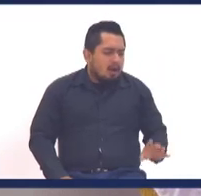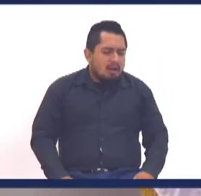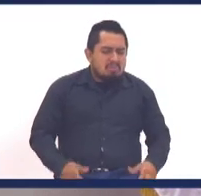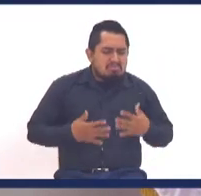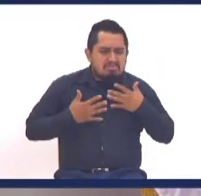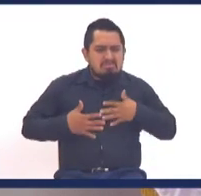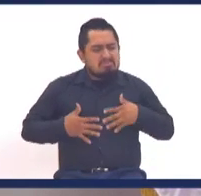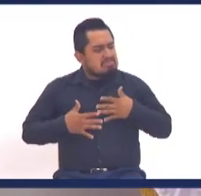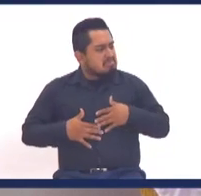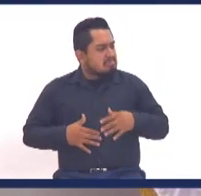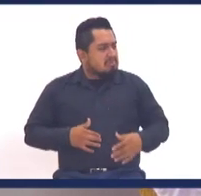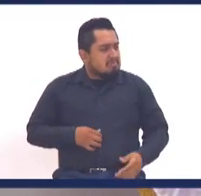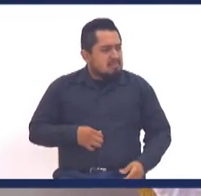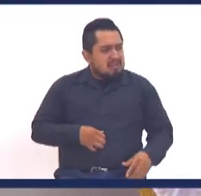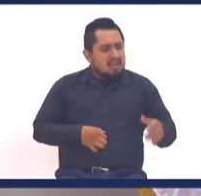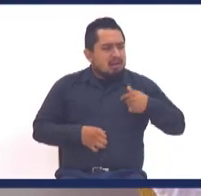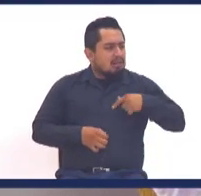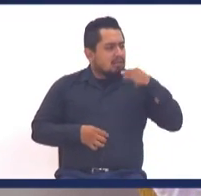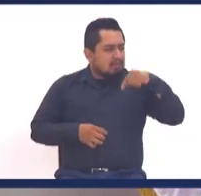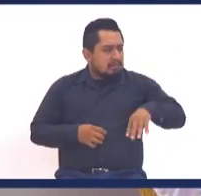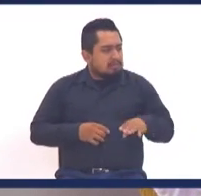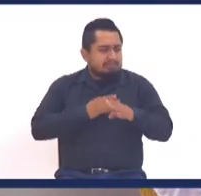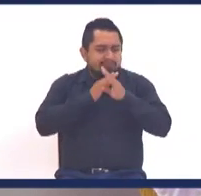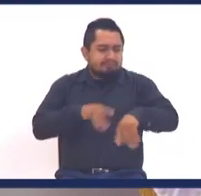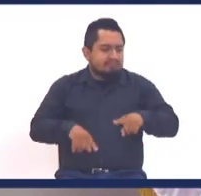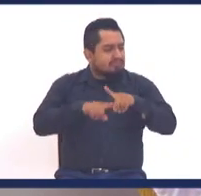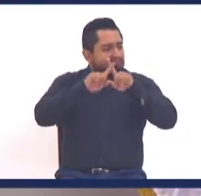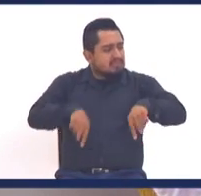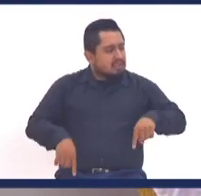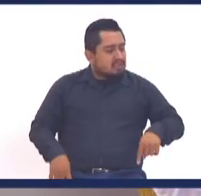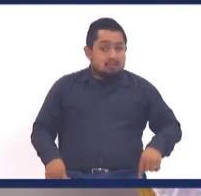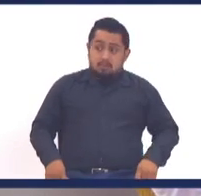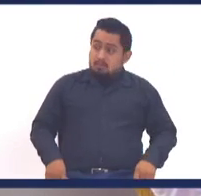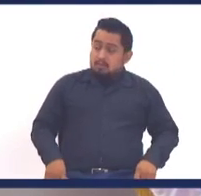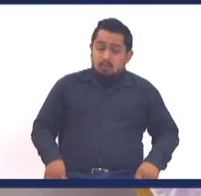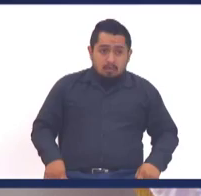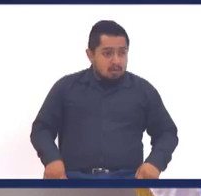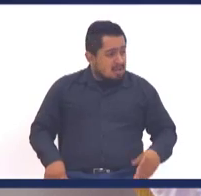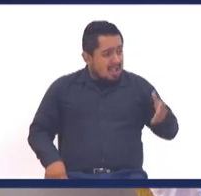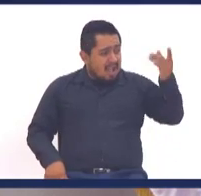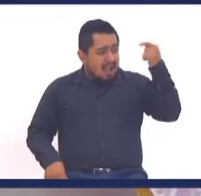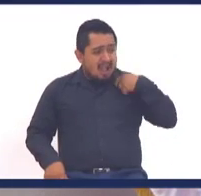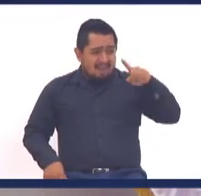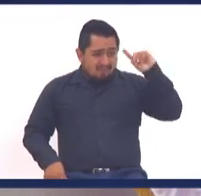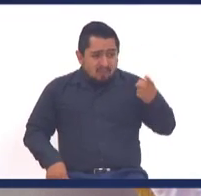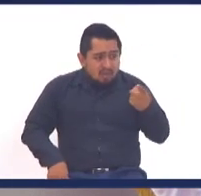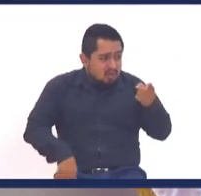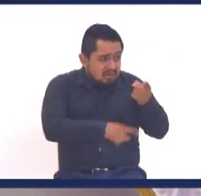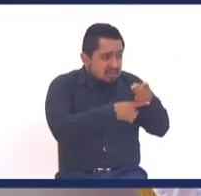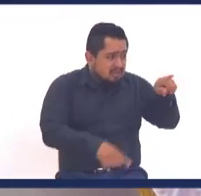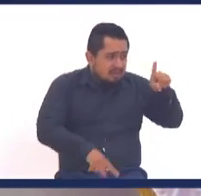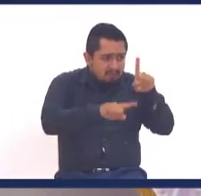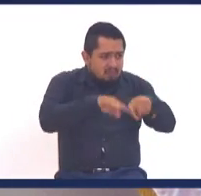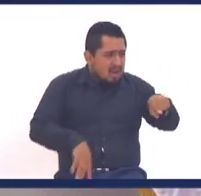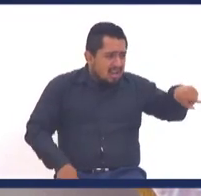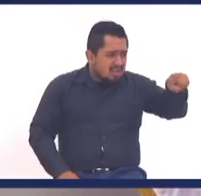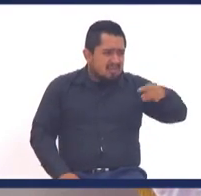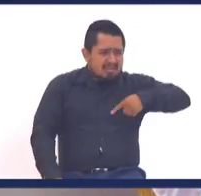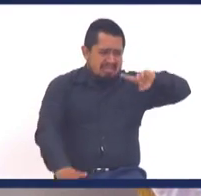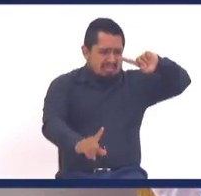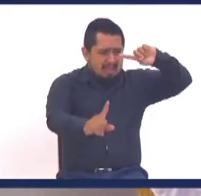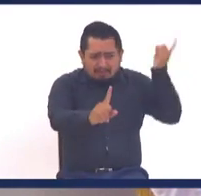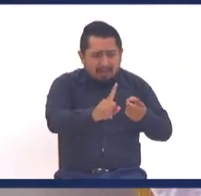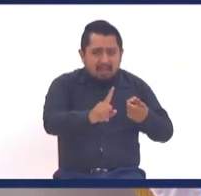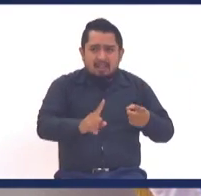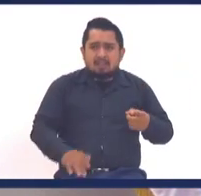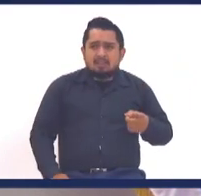me dijo, si eso es prohibido ahora. antes cuando uno se portaba mal en el colegio, ¿cuántos recuerdan de esto? Lo sacaban del aula y